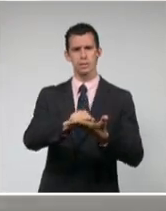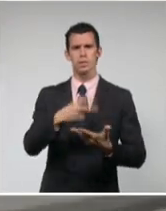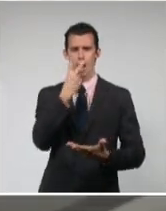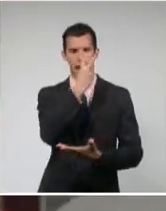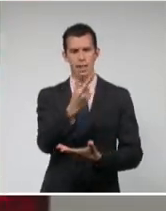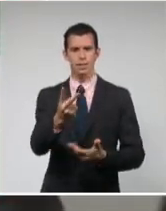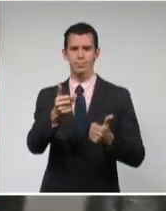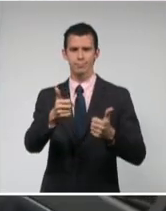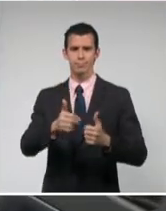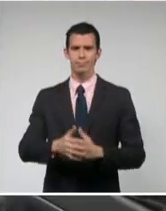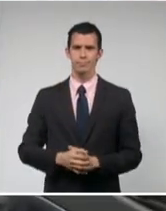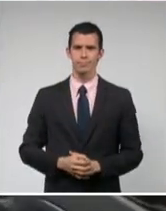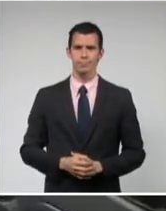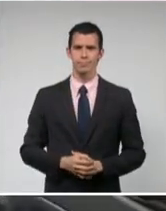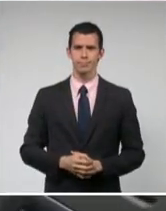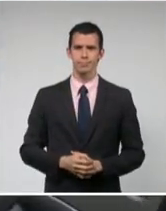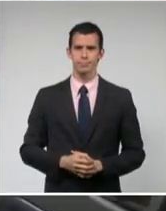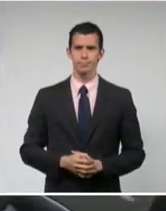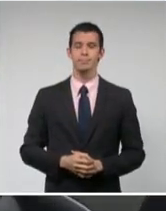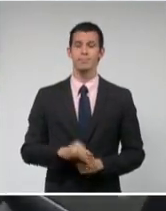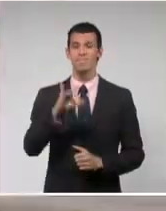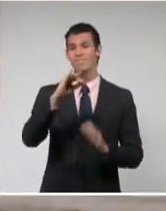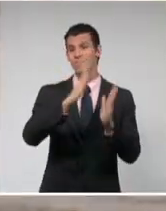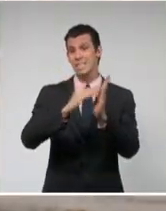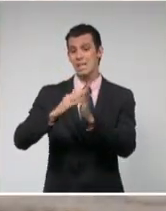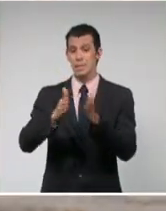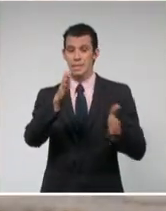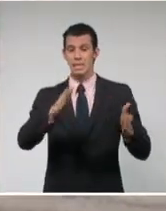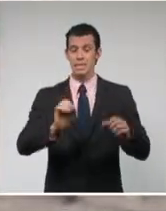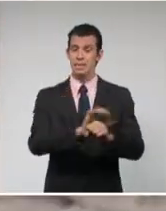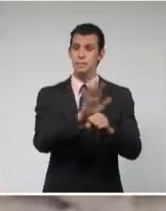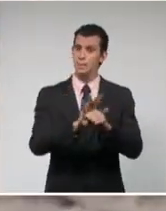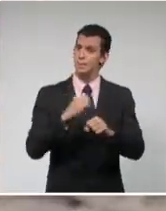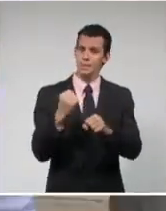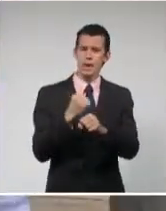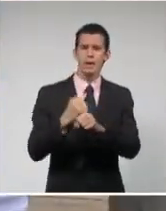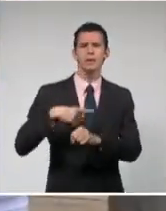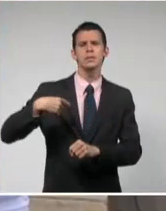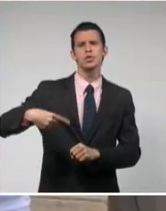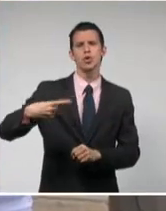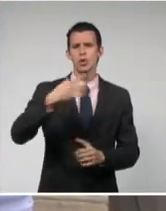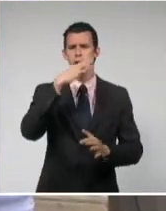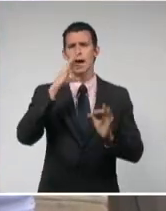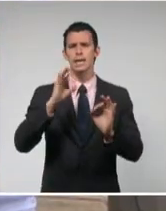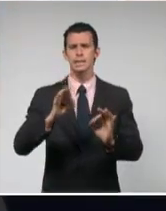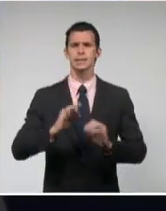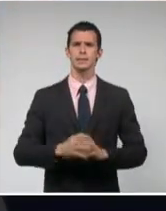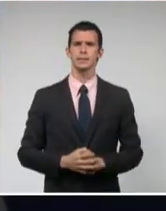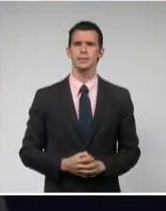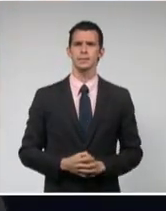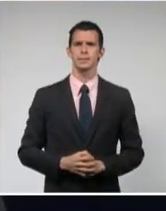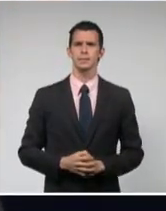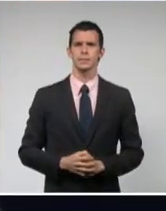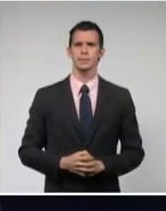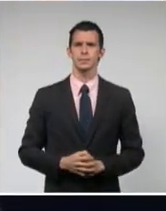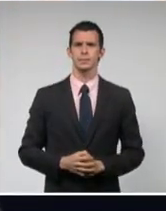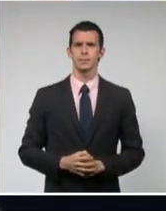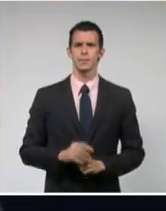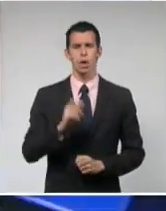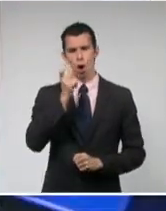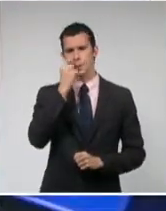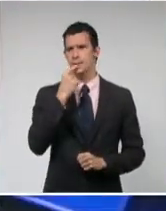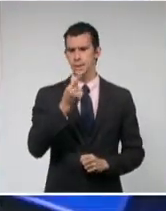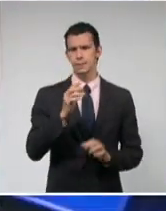este tiempo de pandemia no han dejado de trabajar ni un solo día. El correo también se ha insertado en el comercio